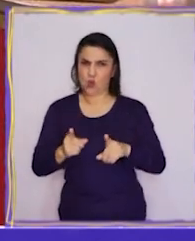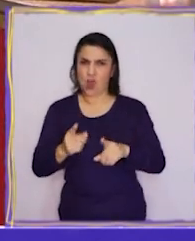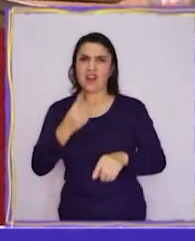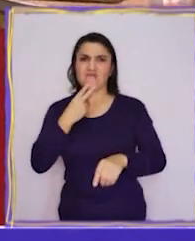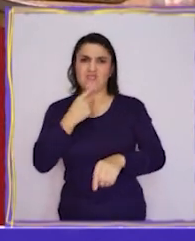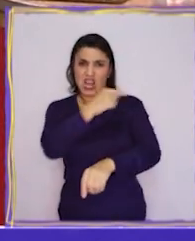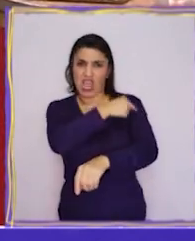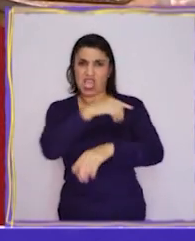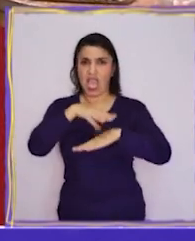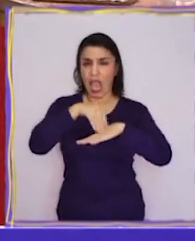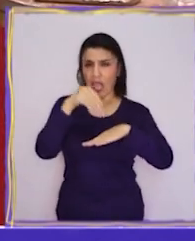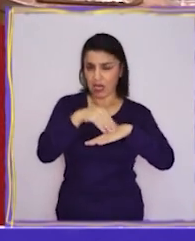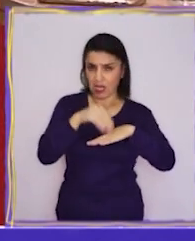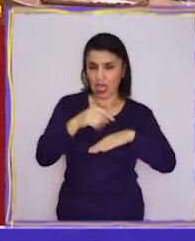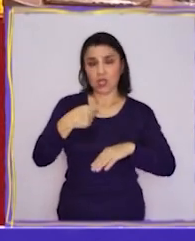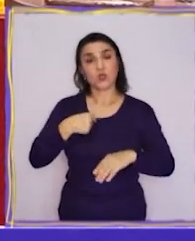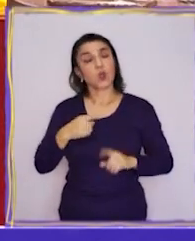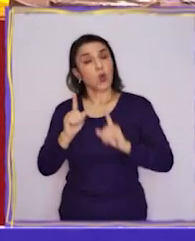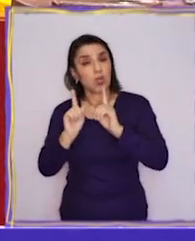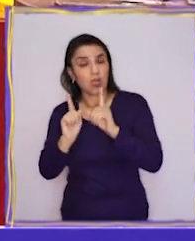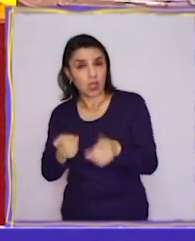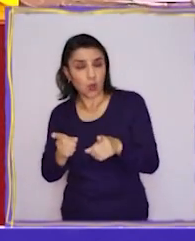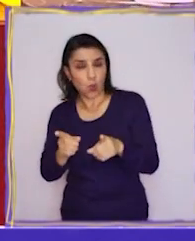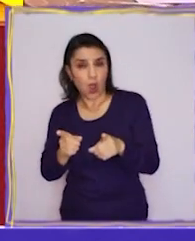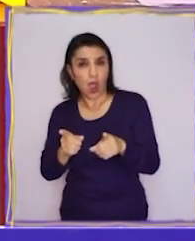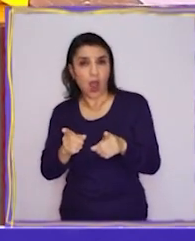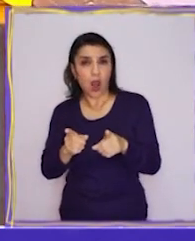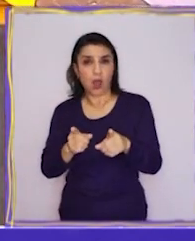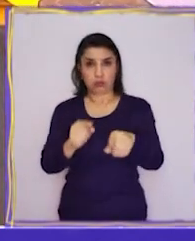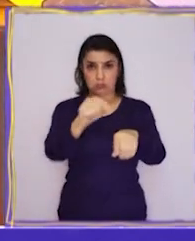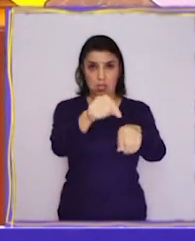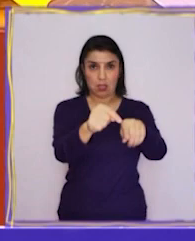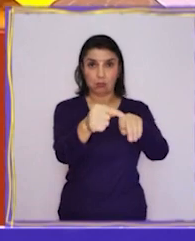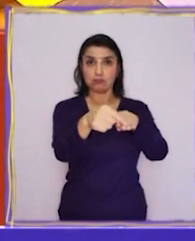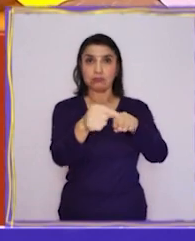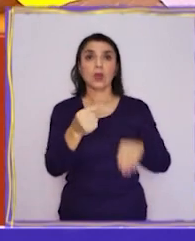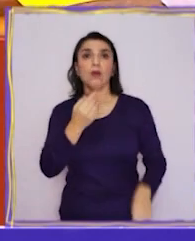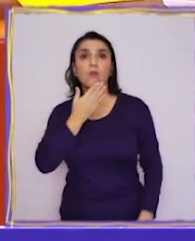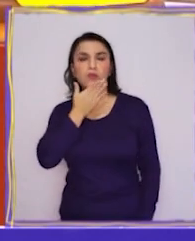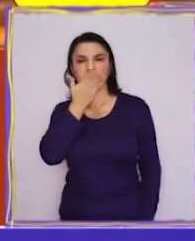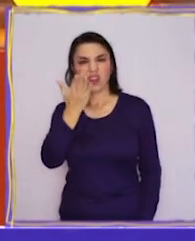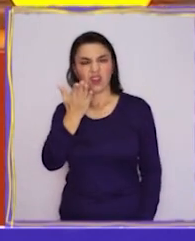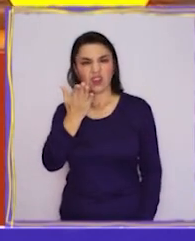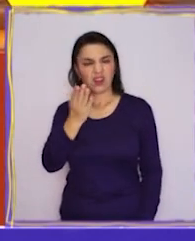Arica. Y tampoco me siento igual que los que viven en Punta Arenas.